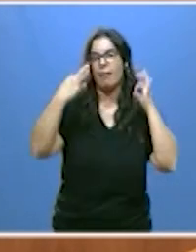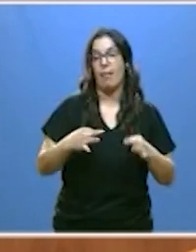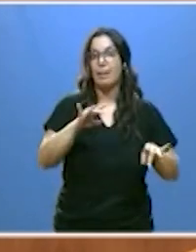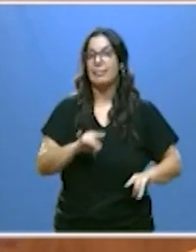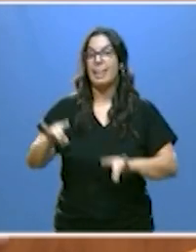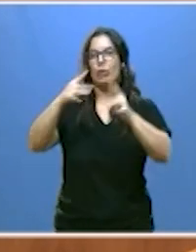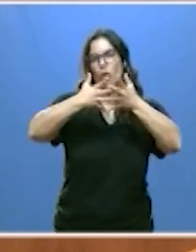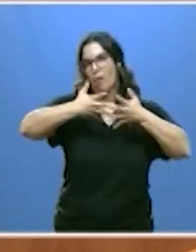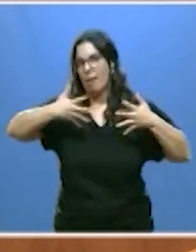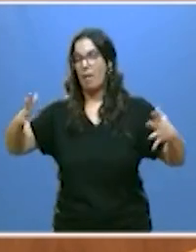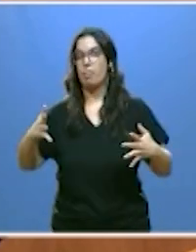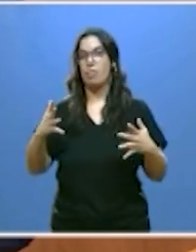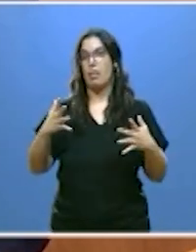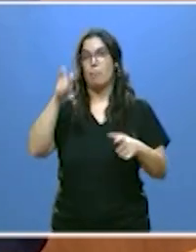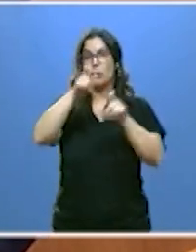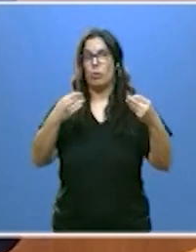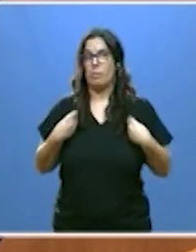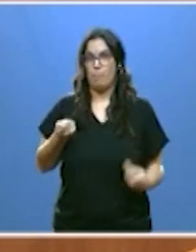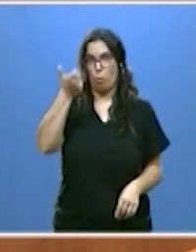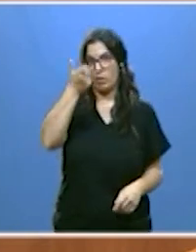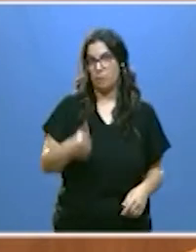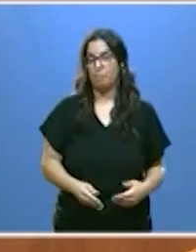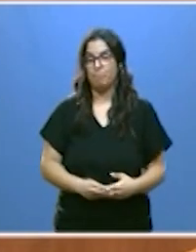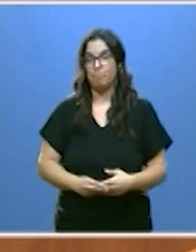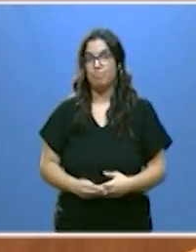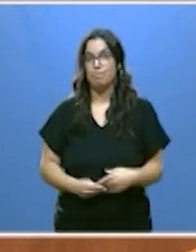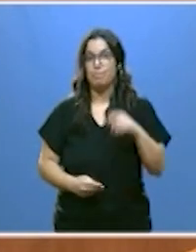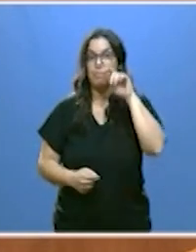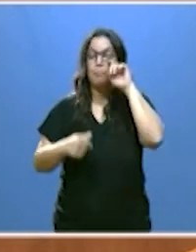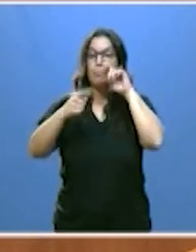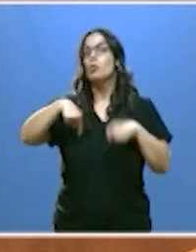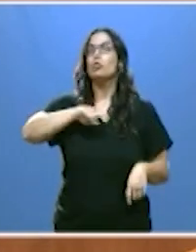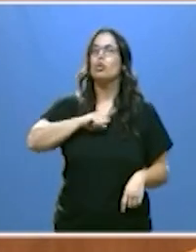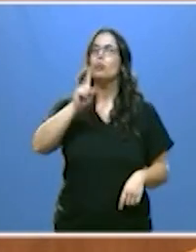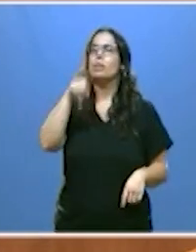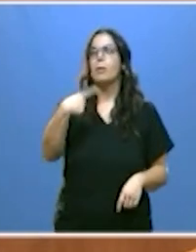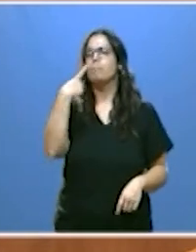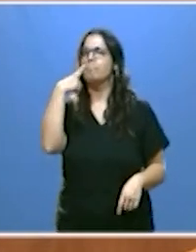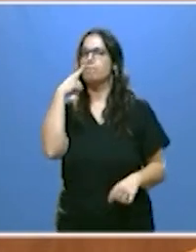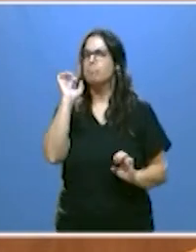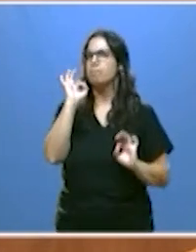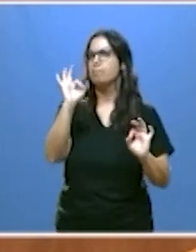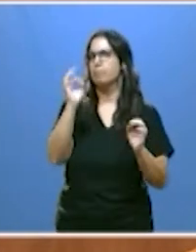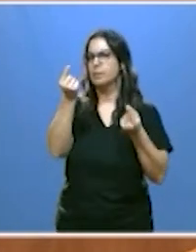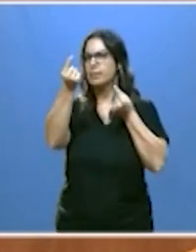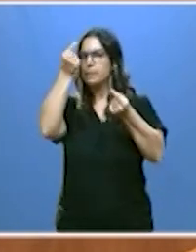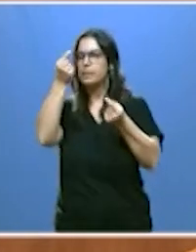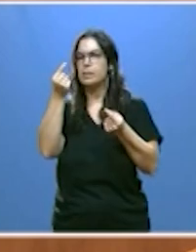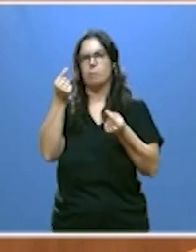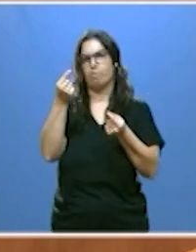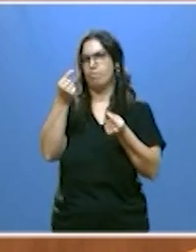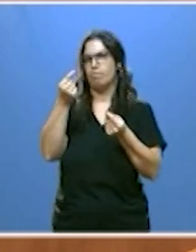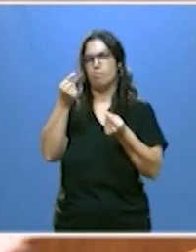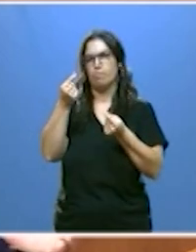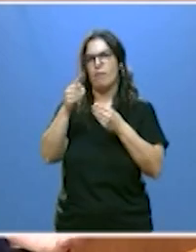territorio extenso y poco poblado aquí señorías estaremos especialmente vigilantes y seremos inflexibles